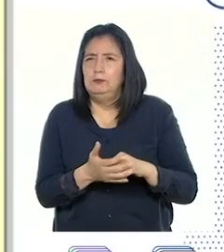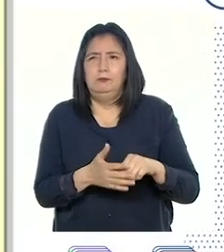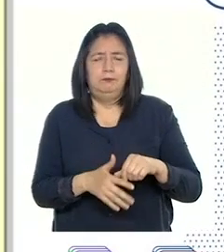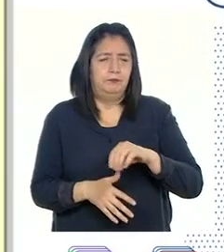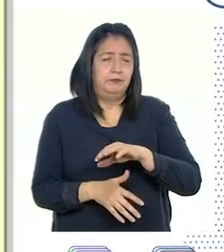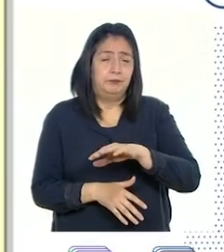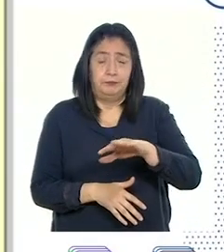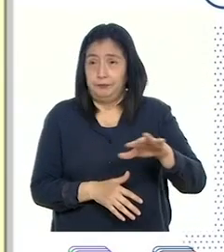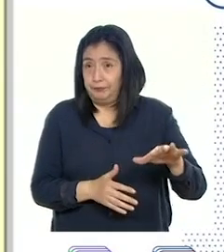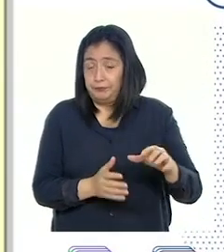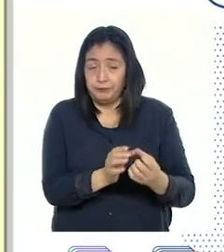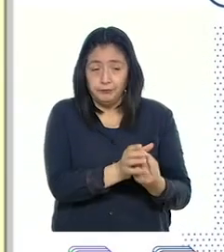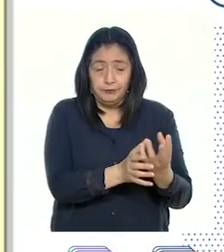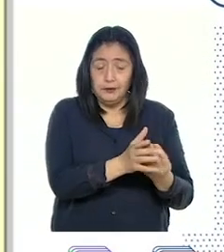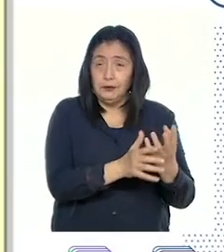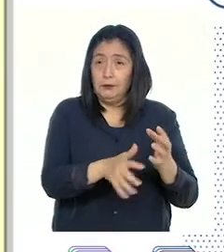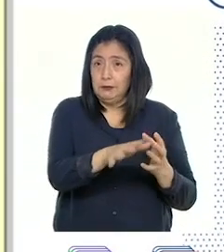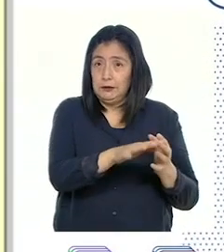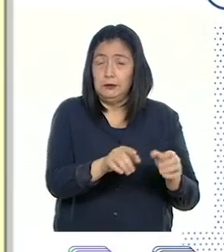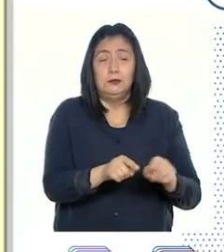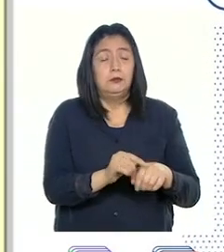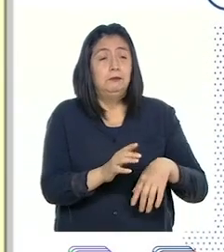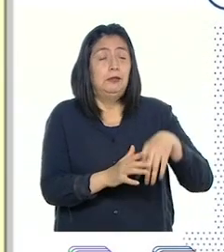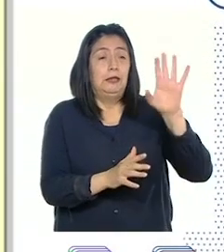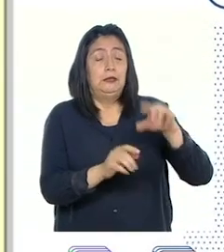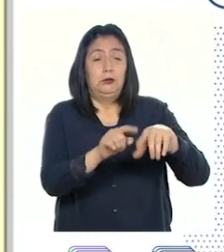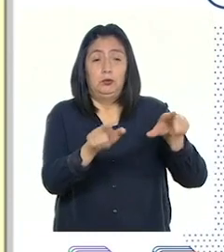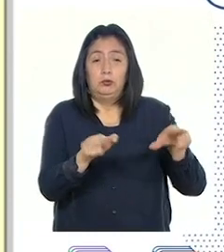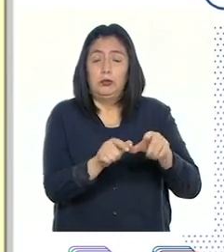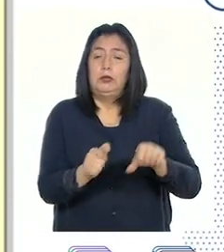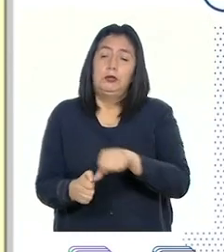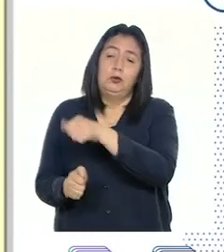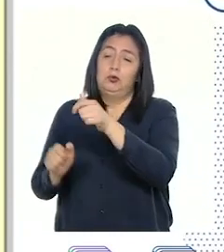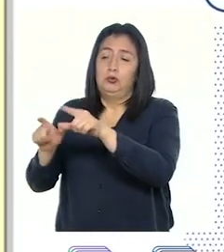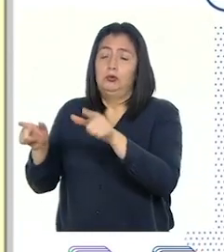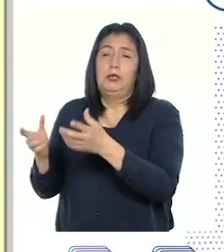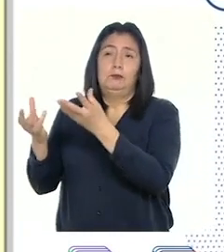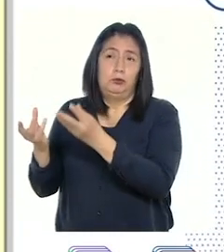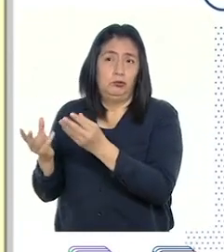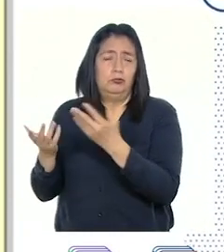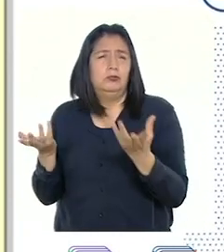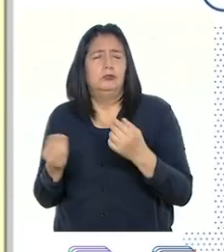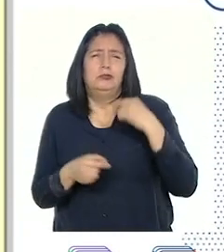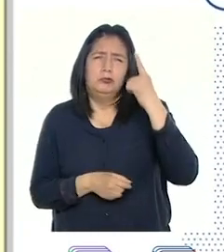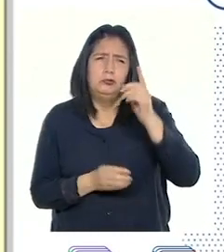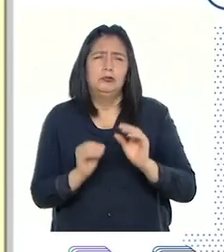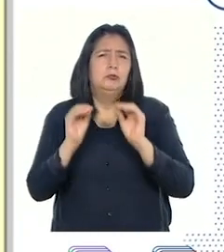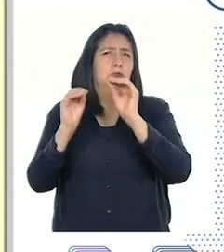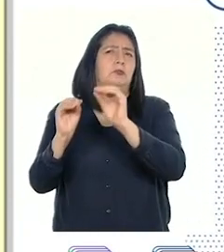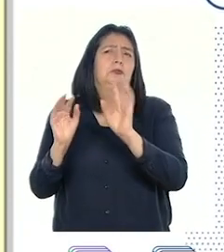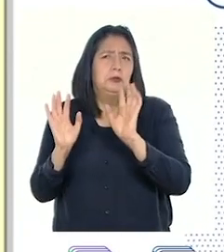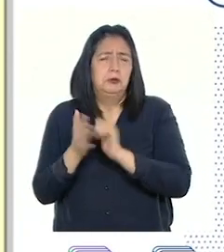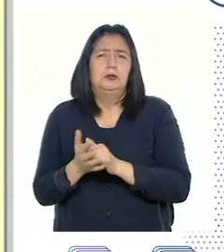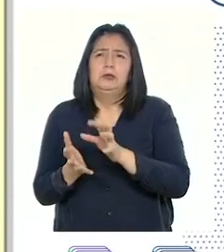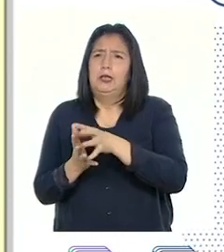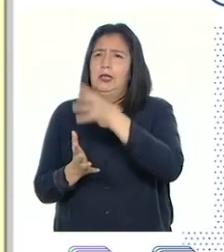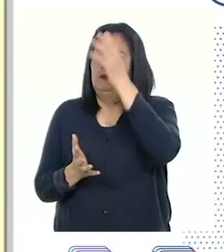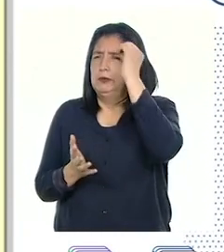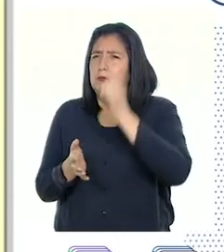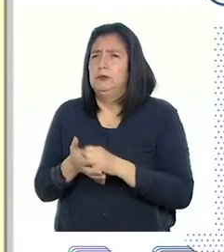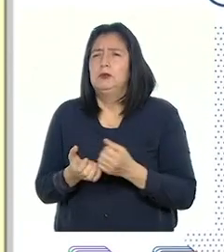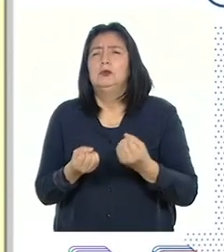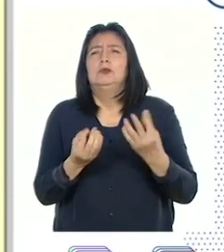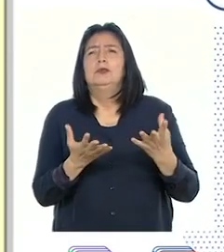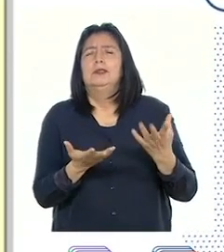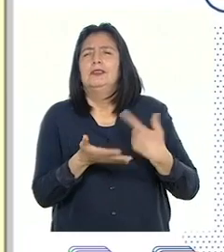población de una especie de plantas es mayor en una zona o en otra. Por ello, propongo como actividad aprendamos a